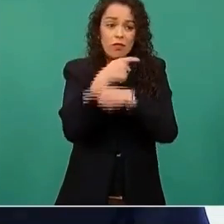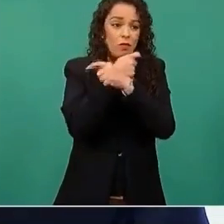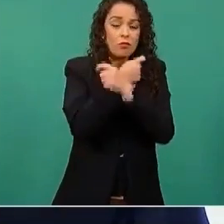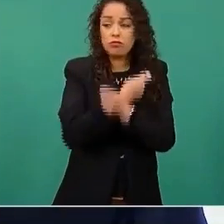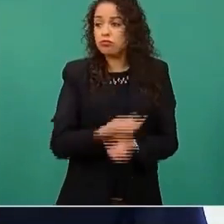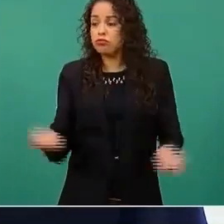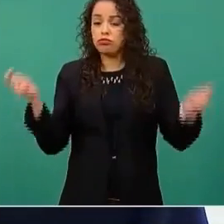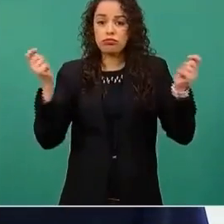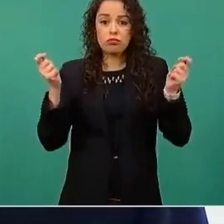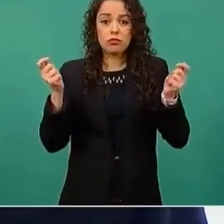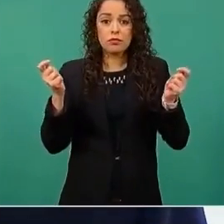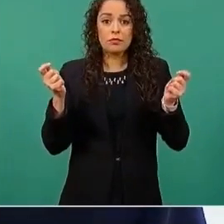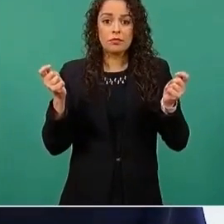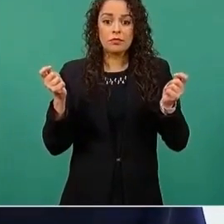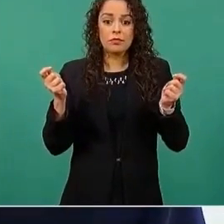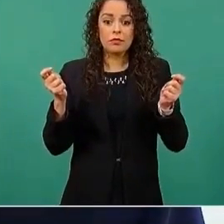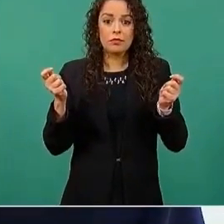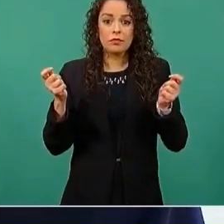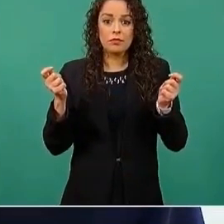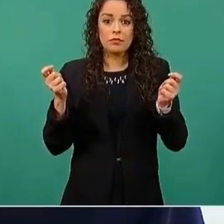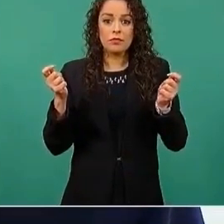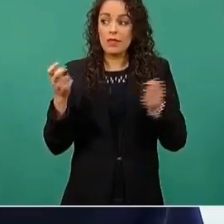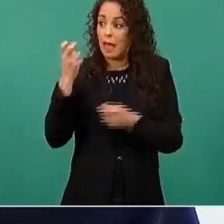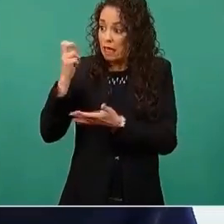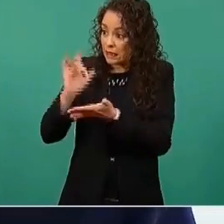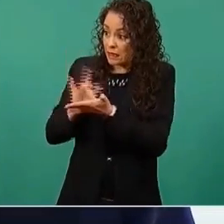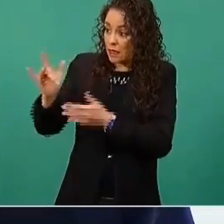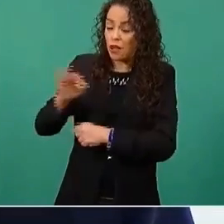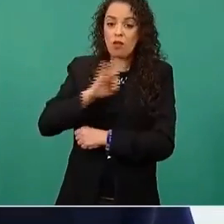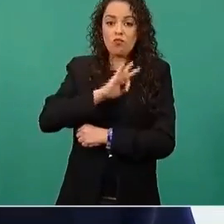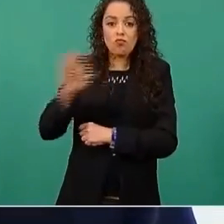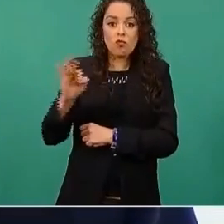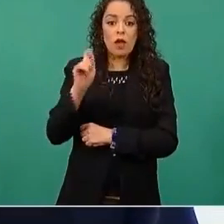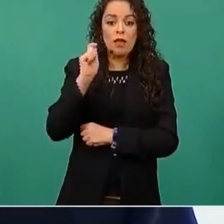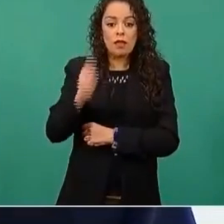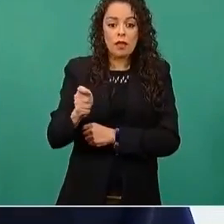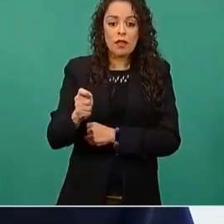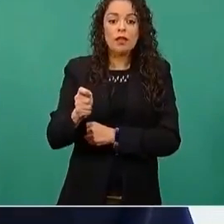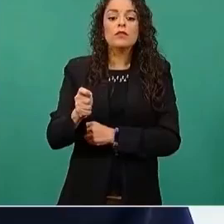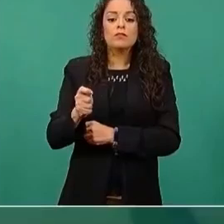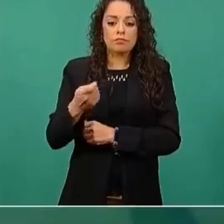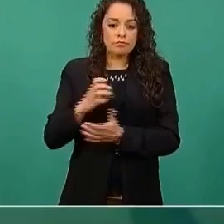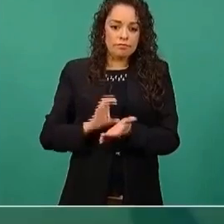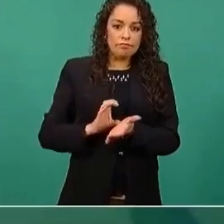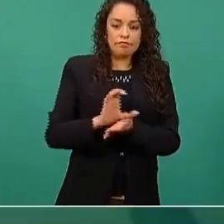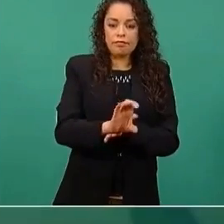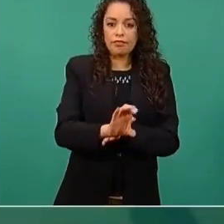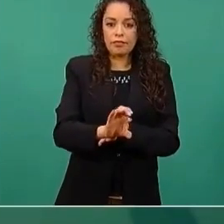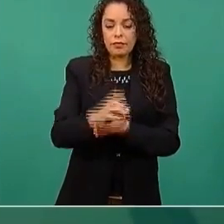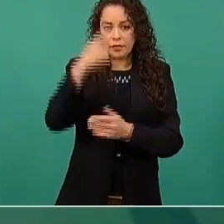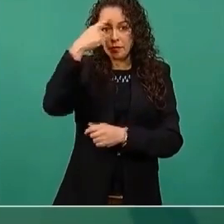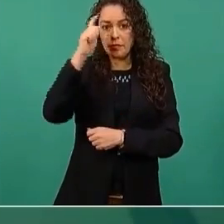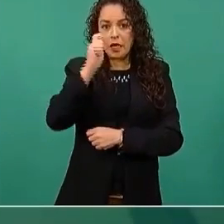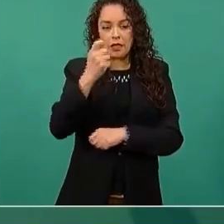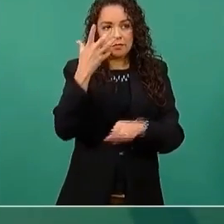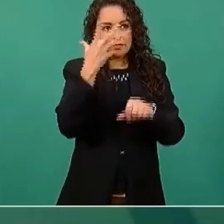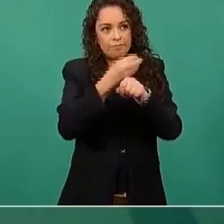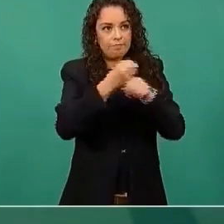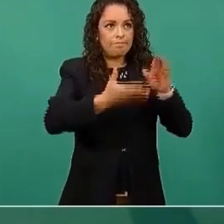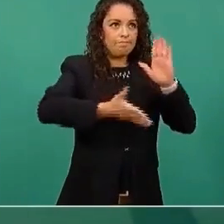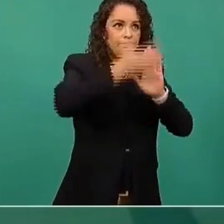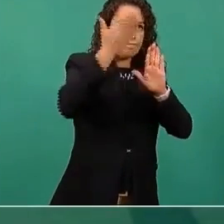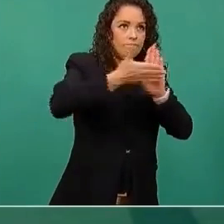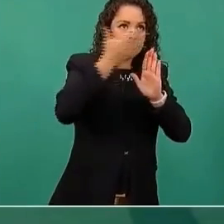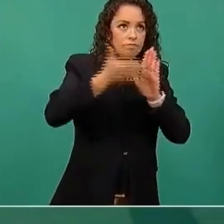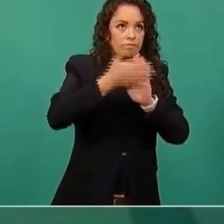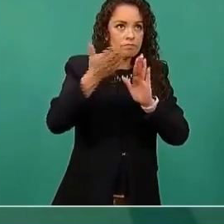es el que podamos entregar los presupuestos para rehabilitar, mejorar las escuelas